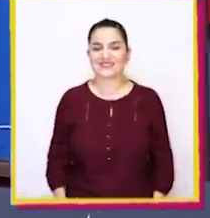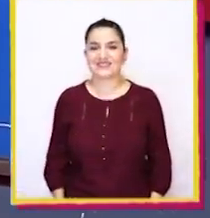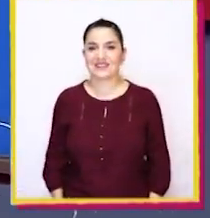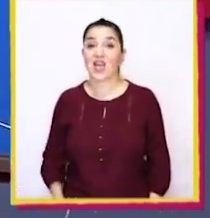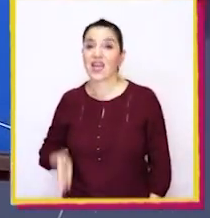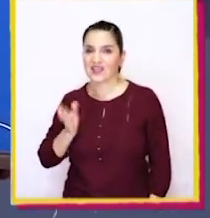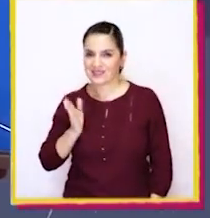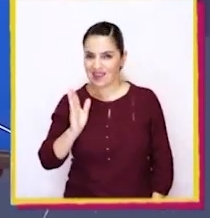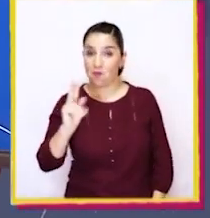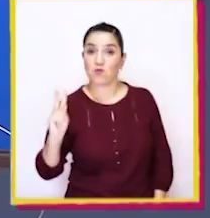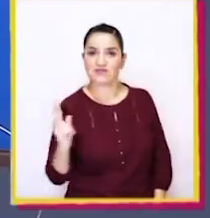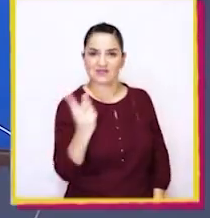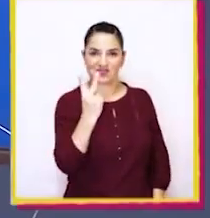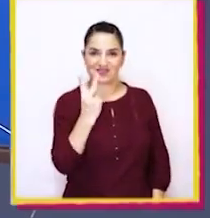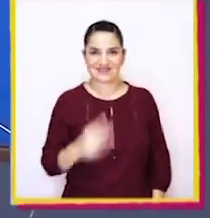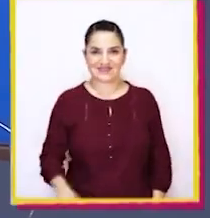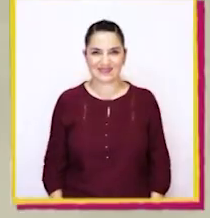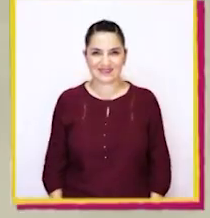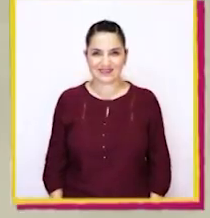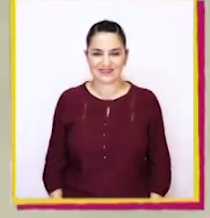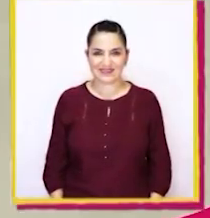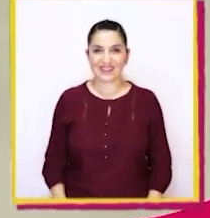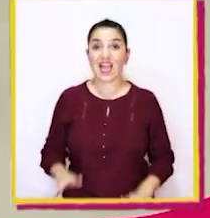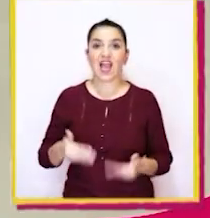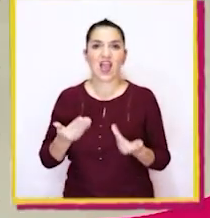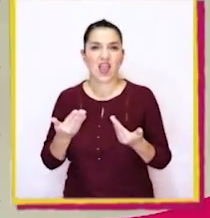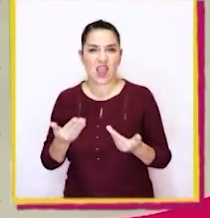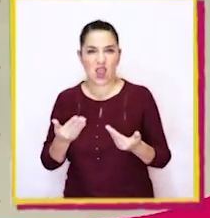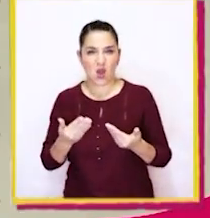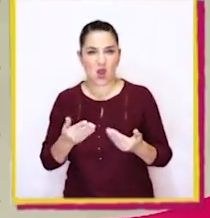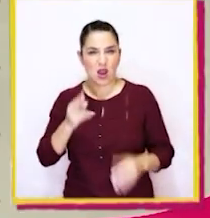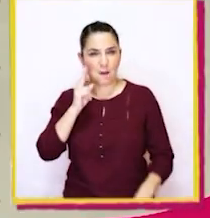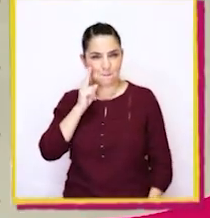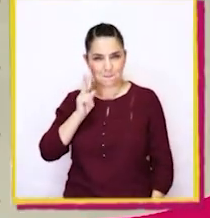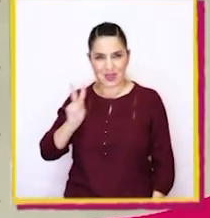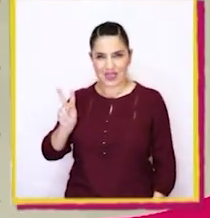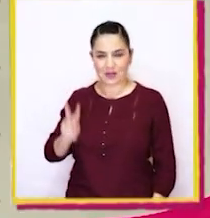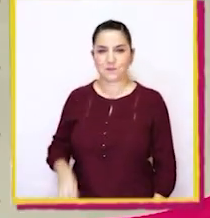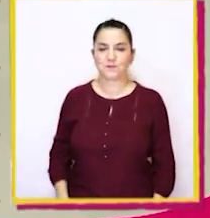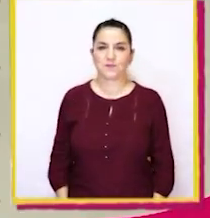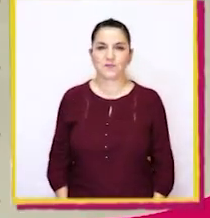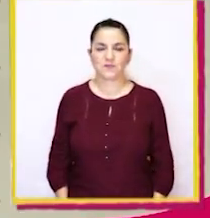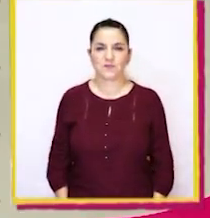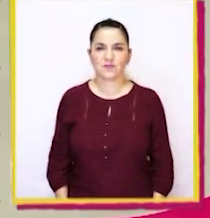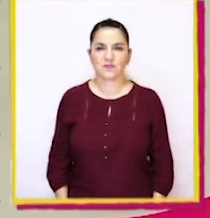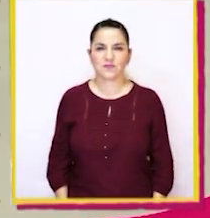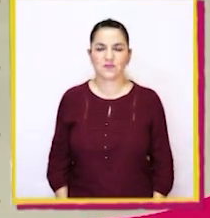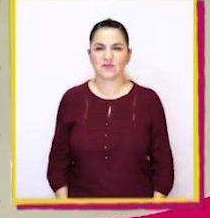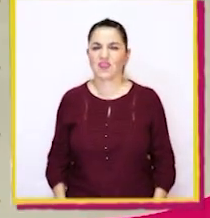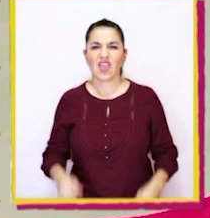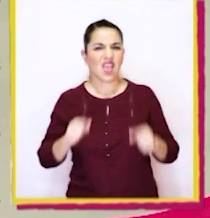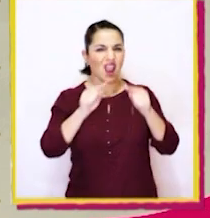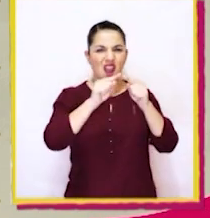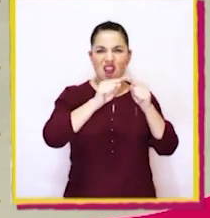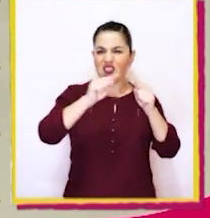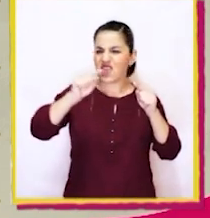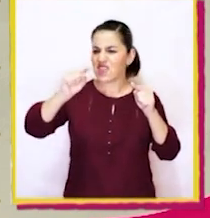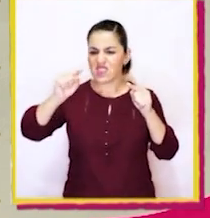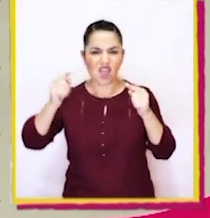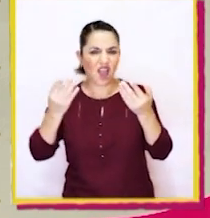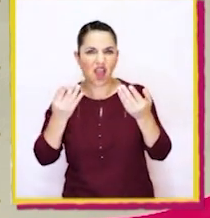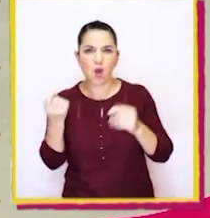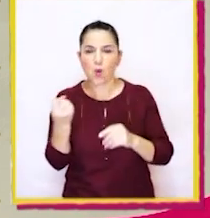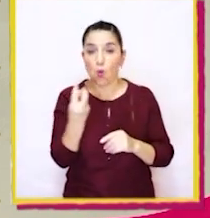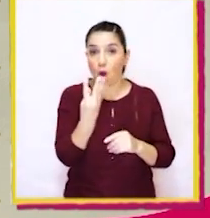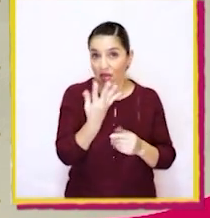figura. ¡Sigamos con la segunda! Ahora miren esta. ¿De cuántas líneas rectas